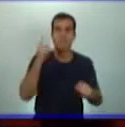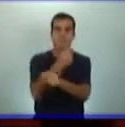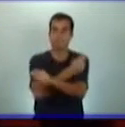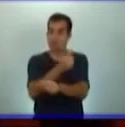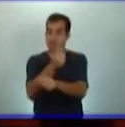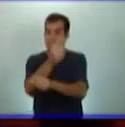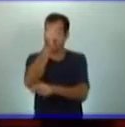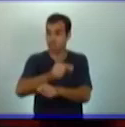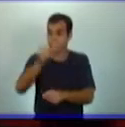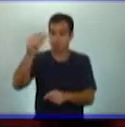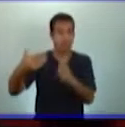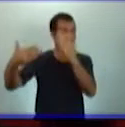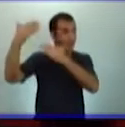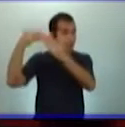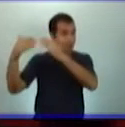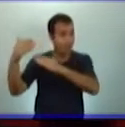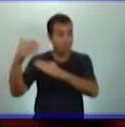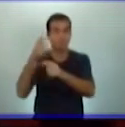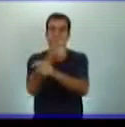Bueno,